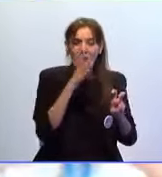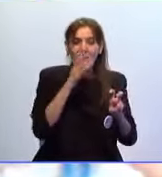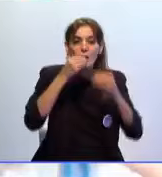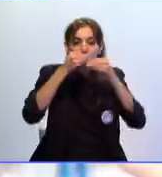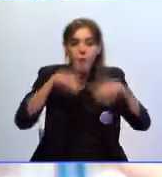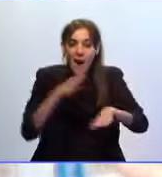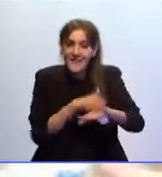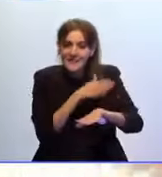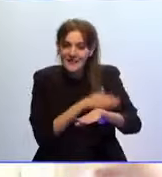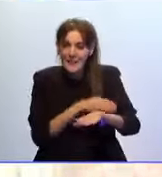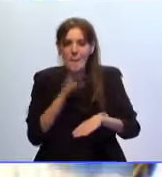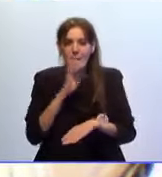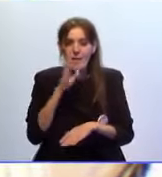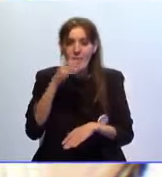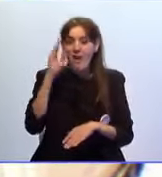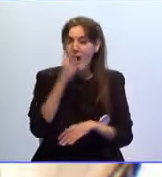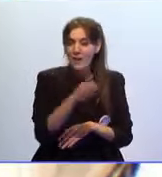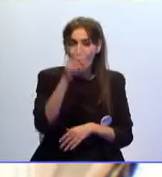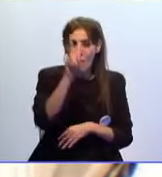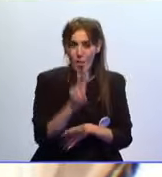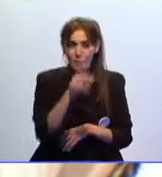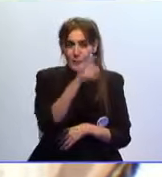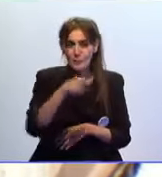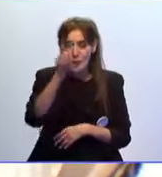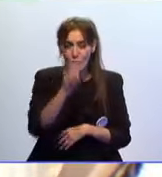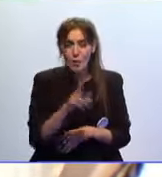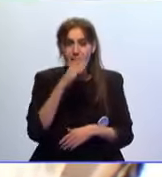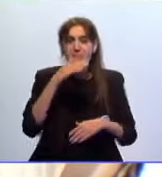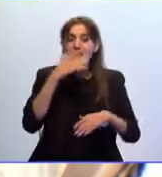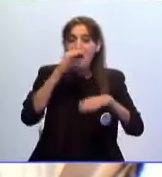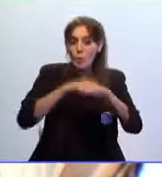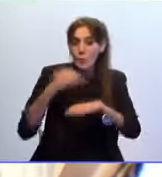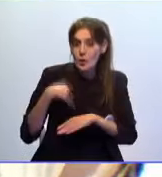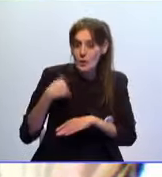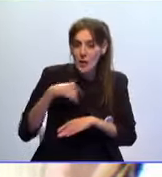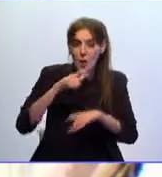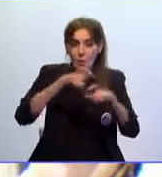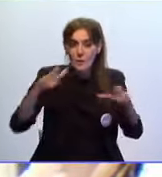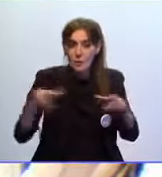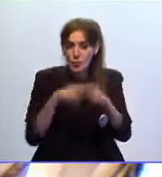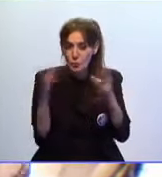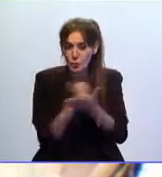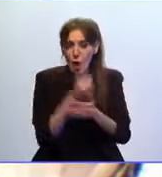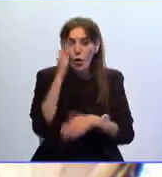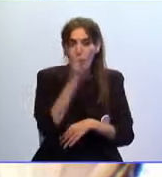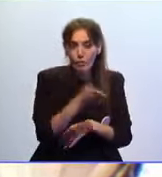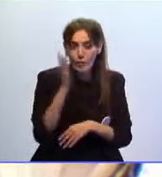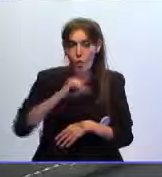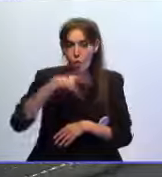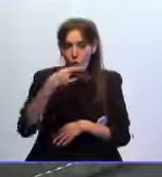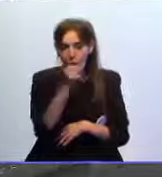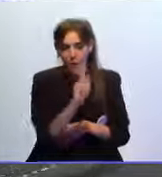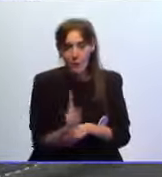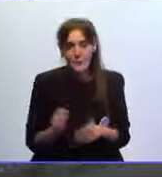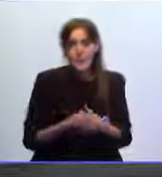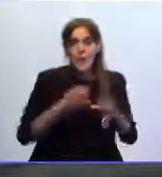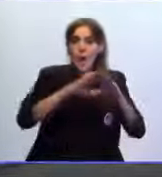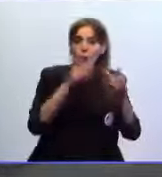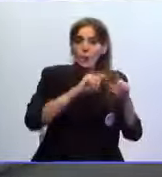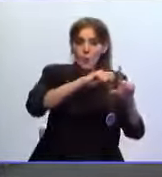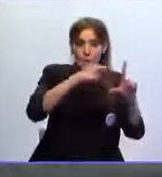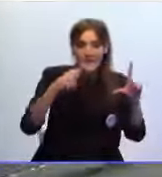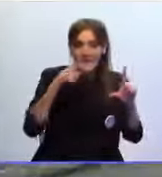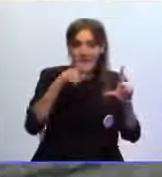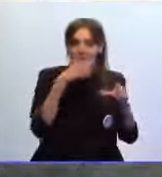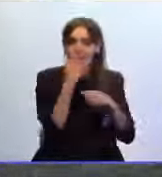antecedentes penales es condenar a dos veces a la misma persona. Si ha cumplido con la sociedad, no debemos condenarla dos veces. MDIC también ha